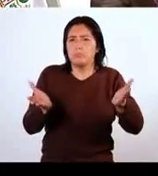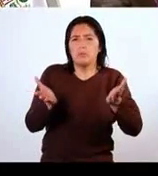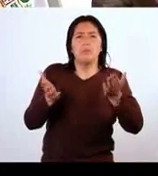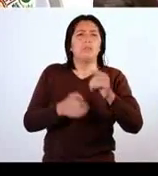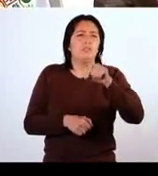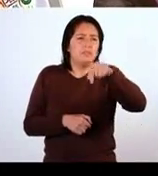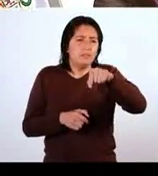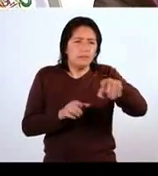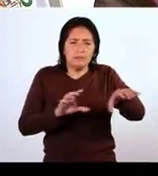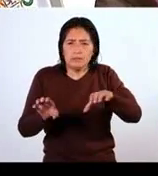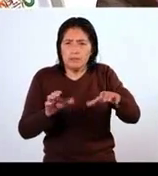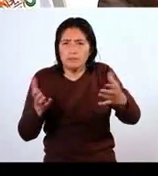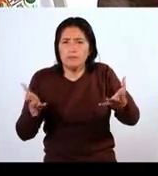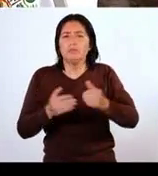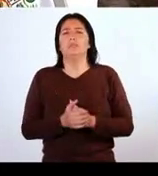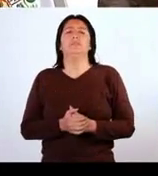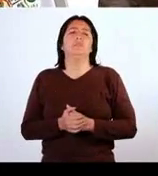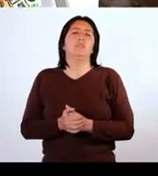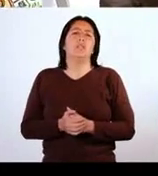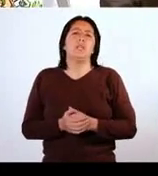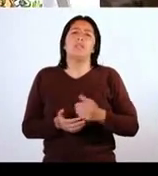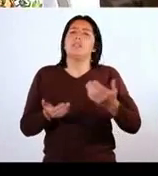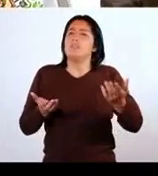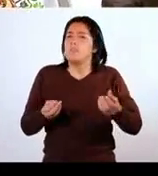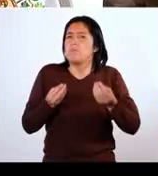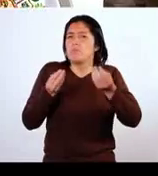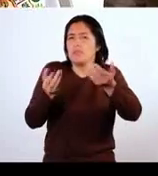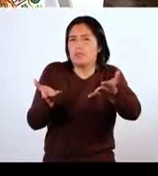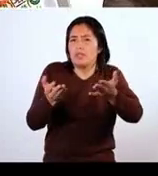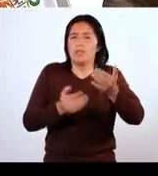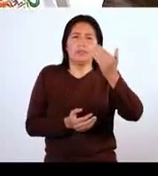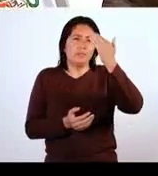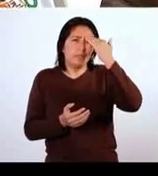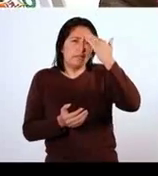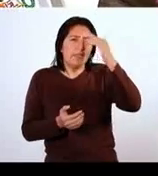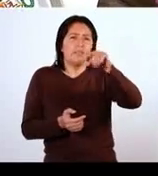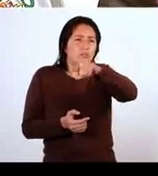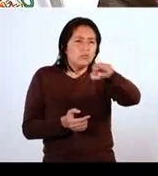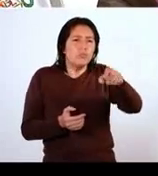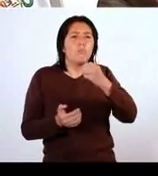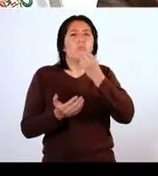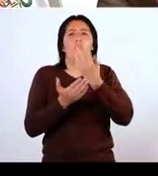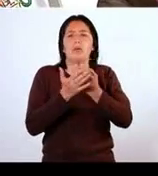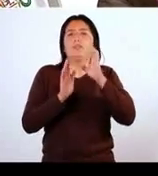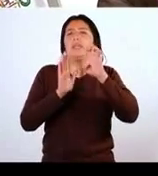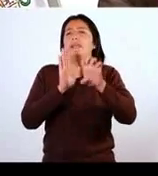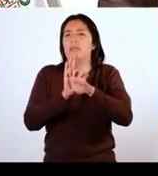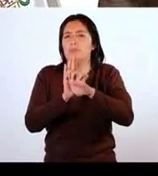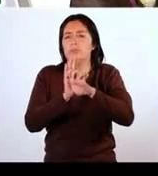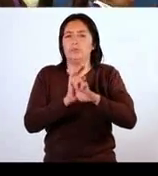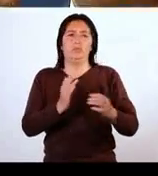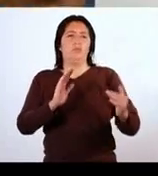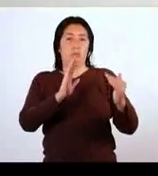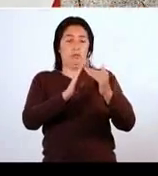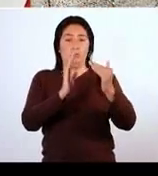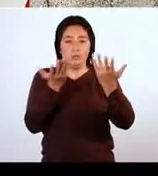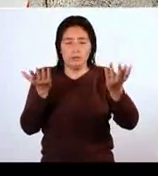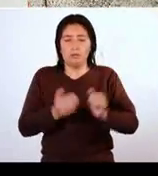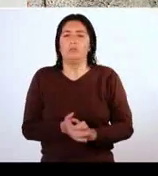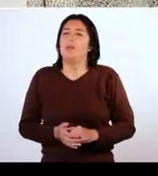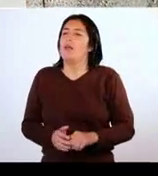digamos, de estos hechos y vamos a dar a conocer estos buenos ejemplos como Colegio de Arquitectos.